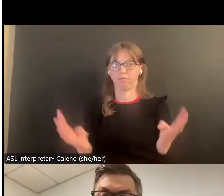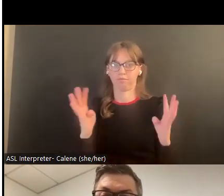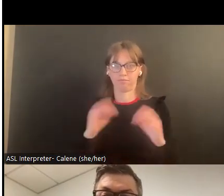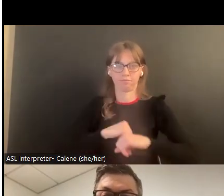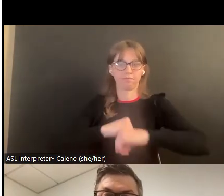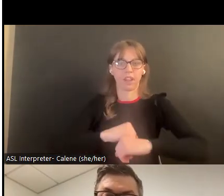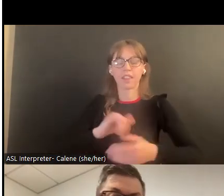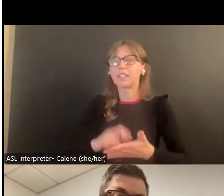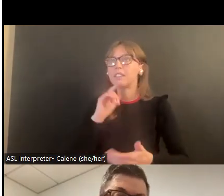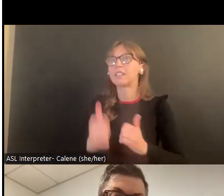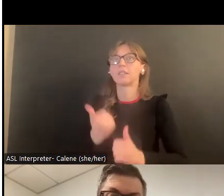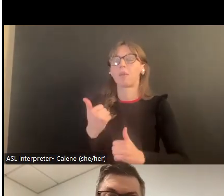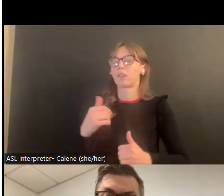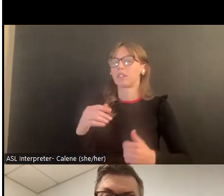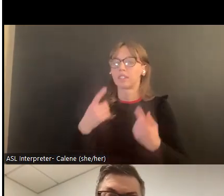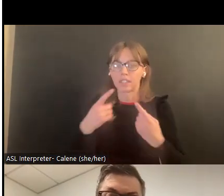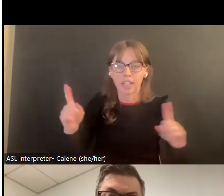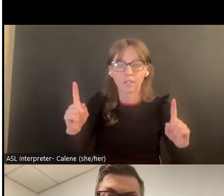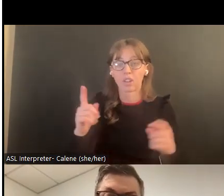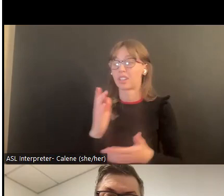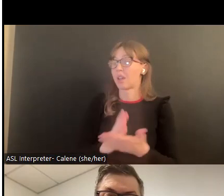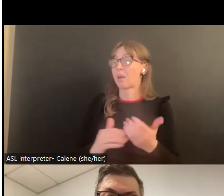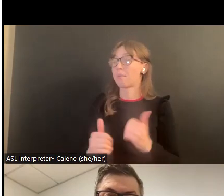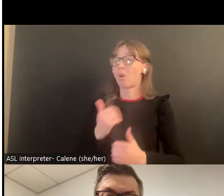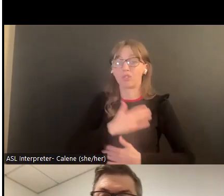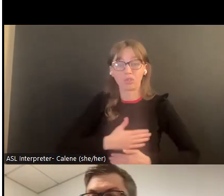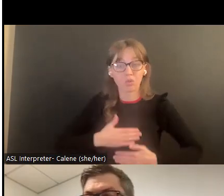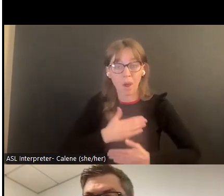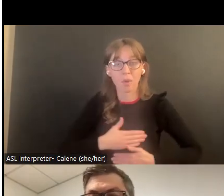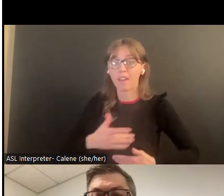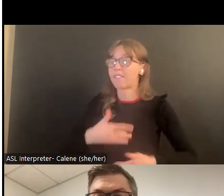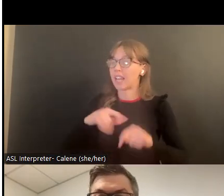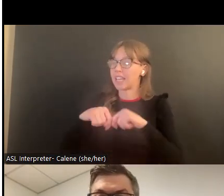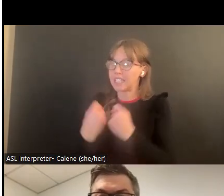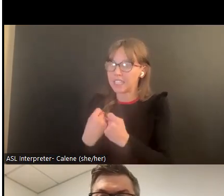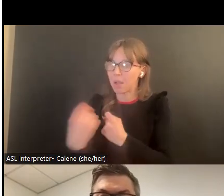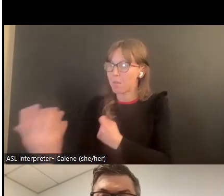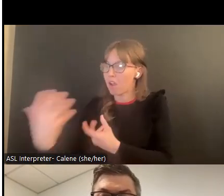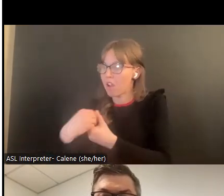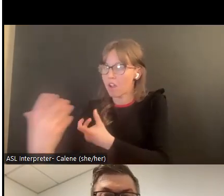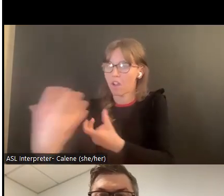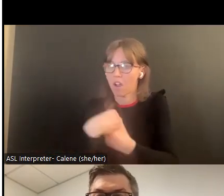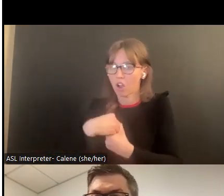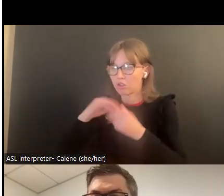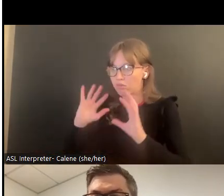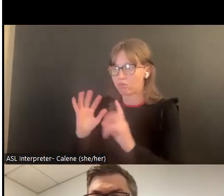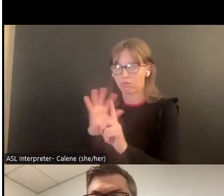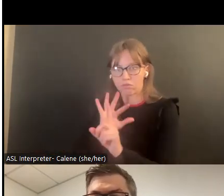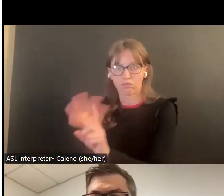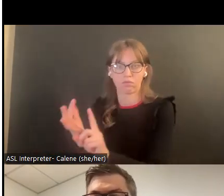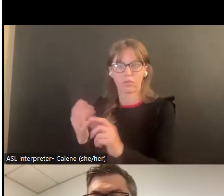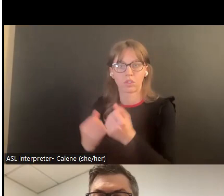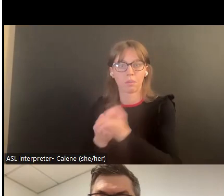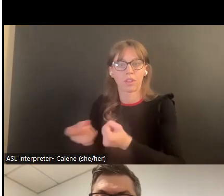y en sí lo que sería la idea de objetivo sería poder crear un sistema de